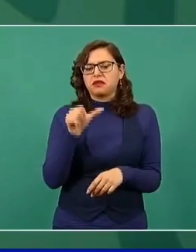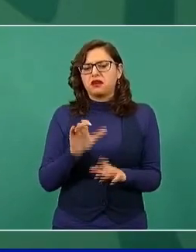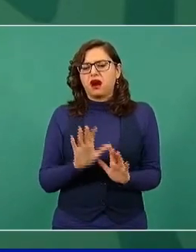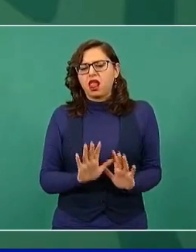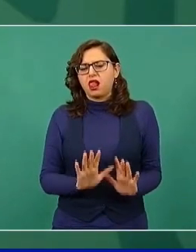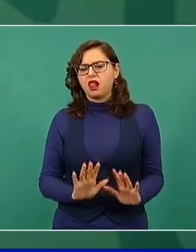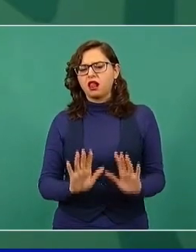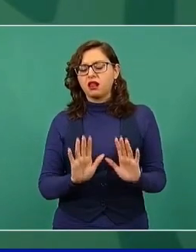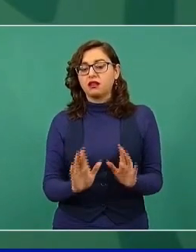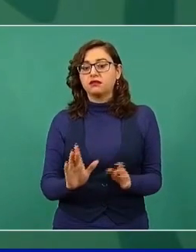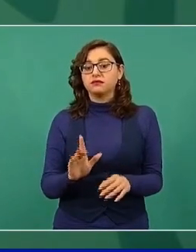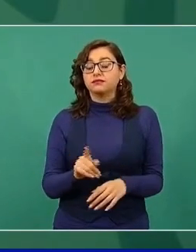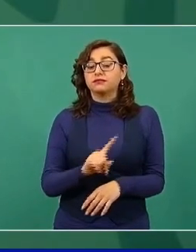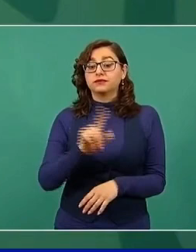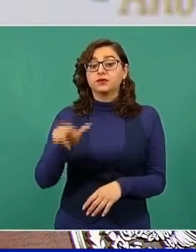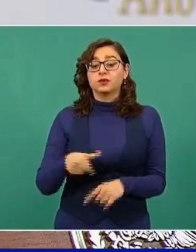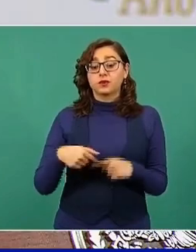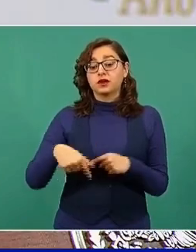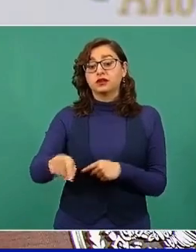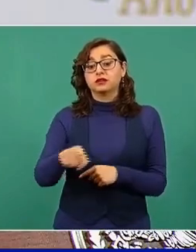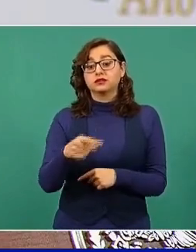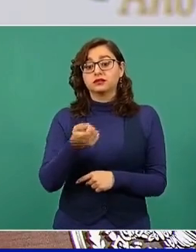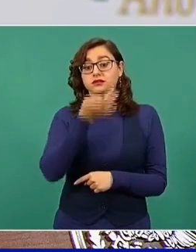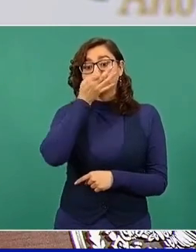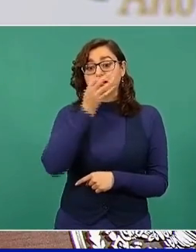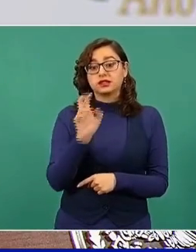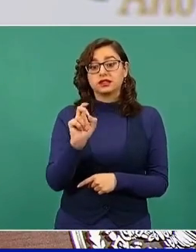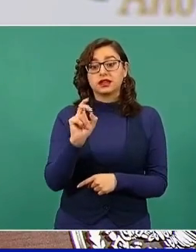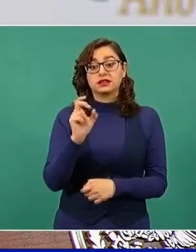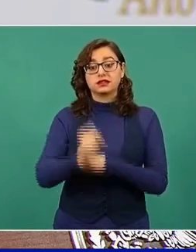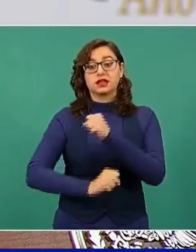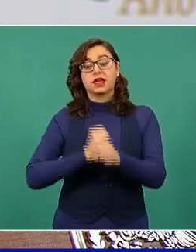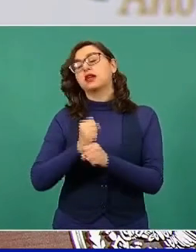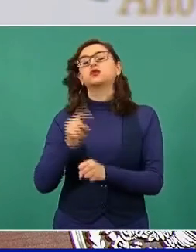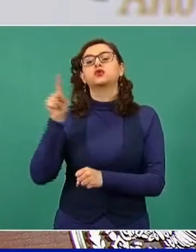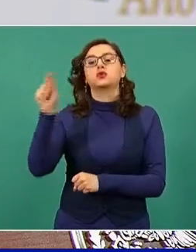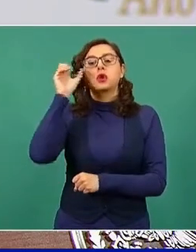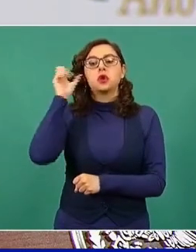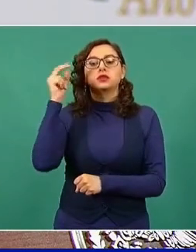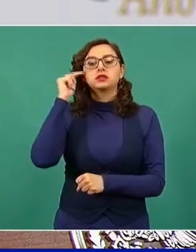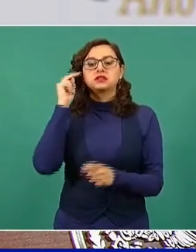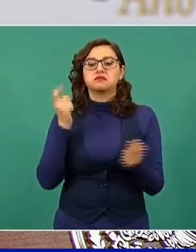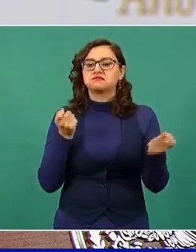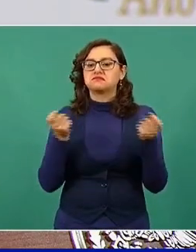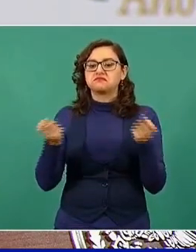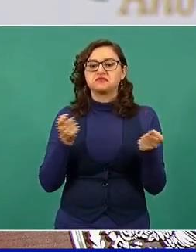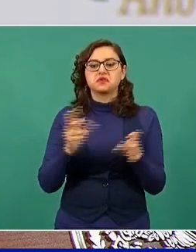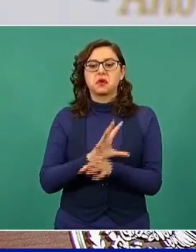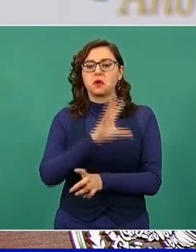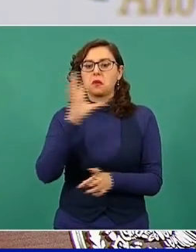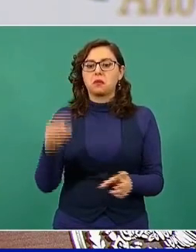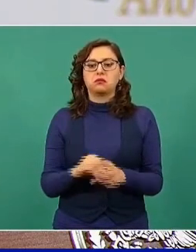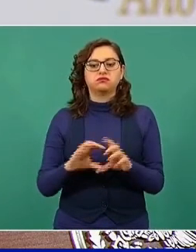completo por completo de la economía y del mercado mundial.